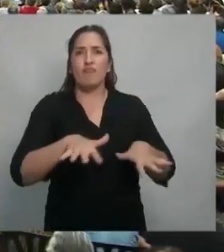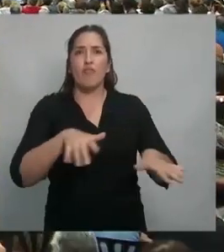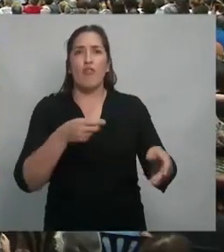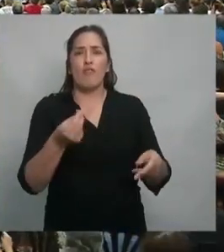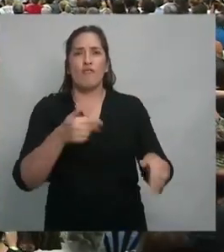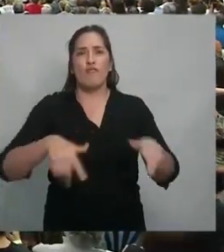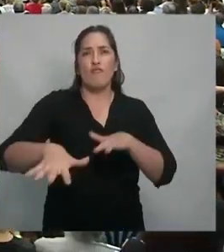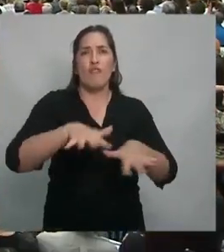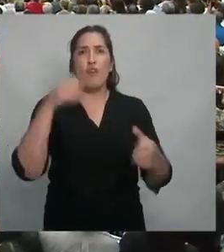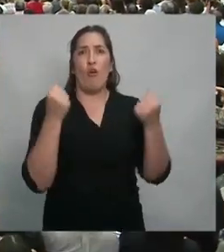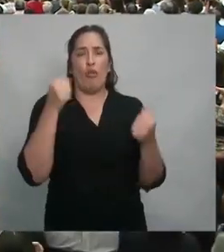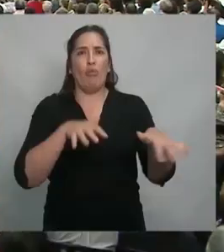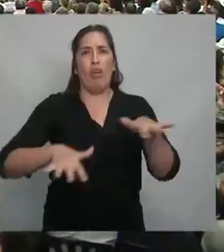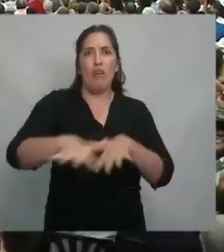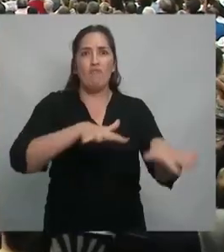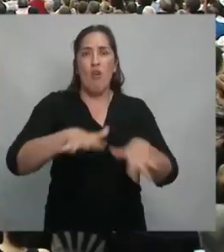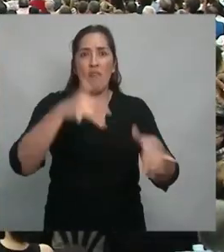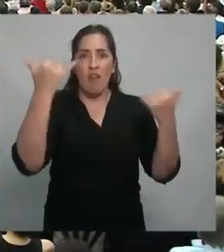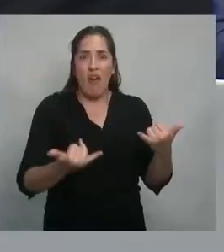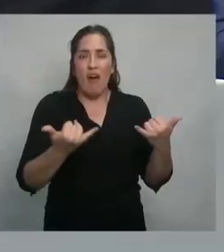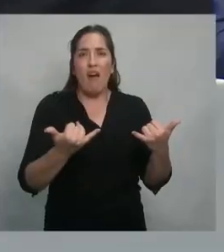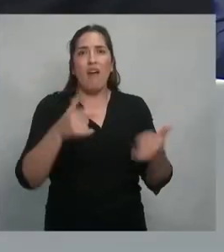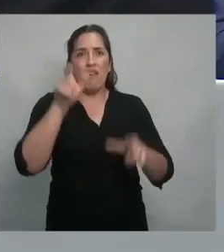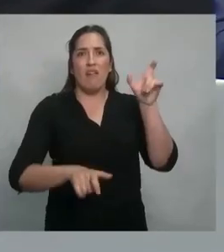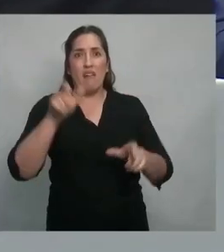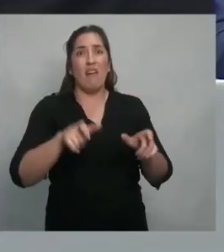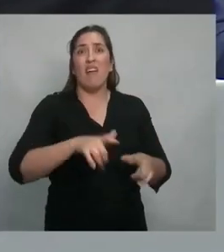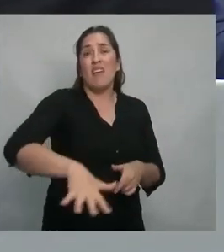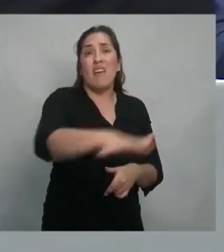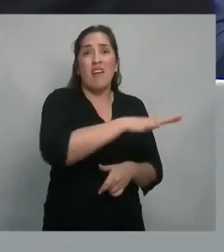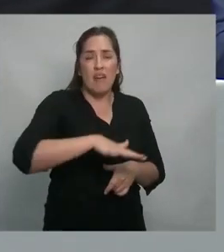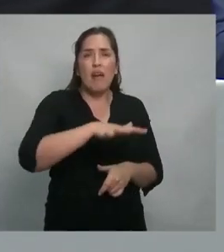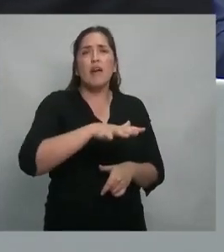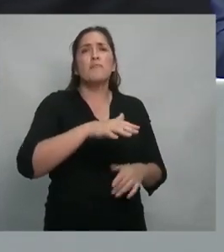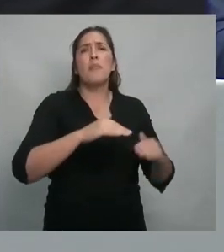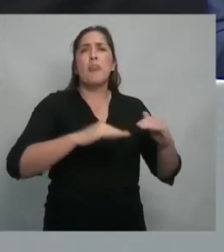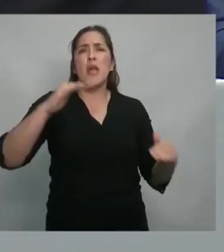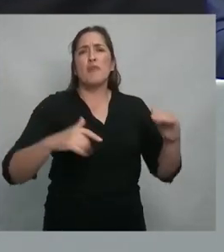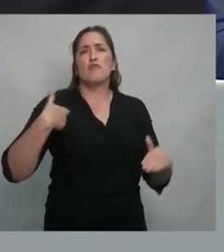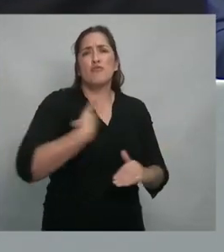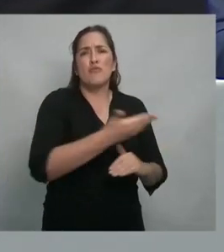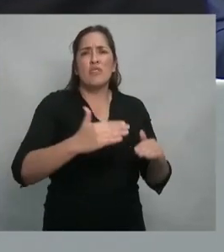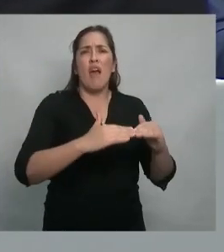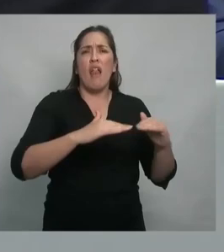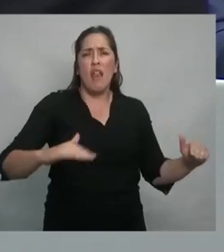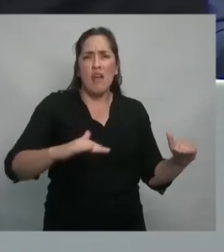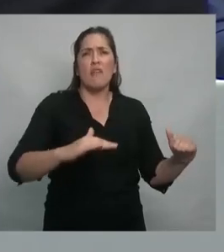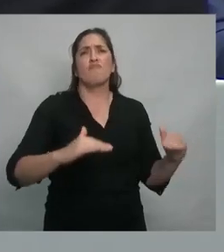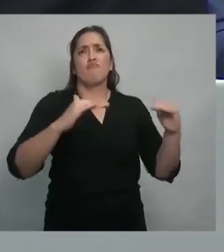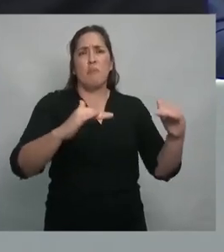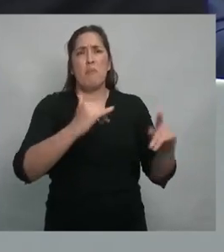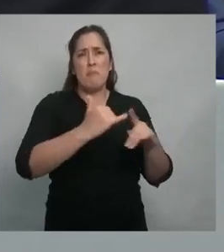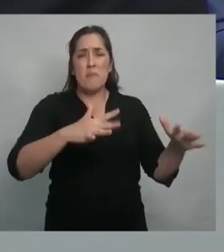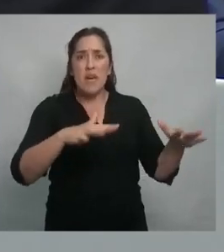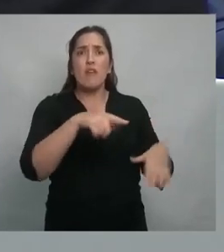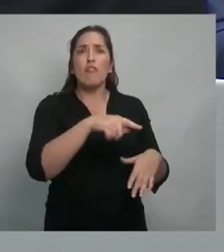el poder adquisitivo de los sectores populares y de los sectores medios se evidenciaba en anécdotas como que